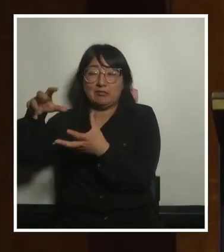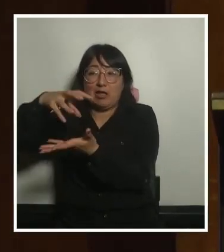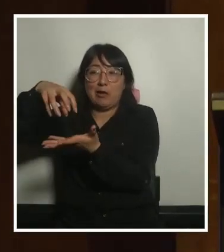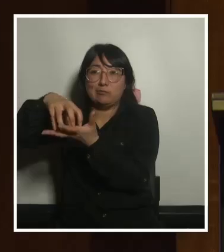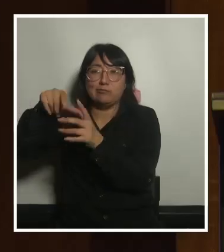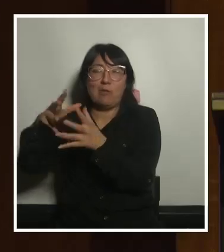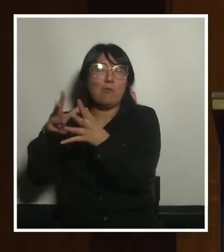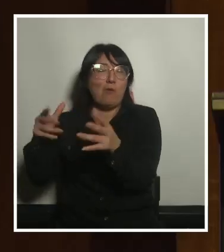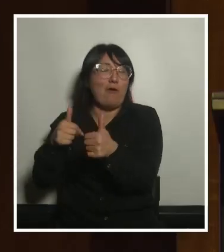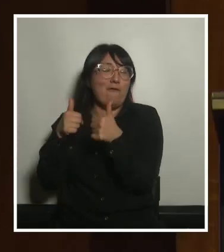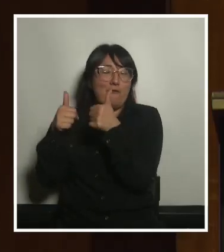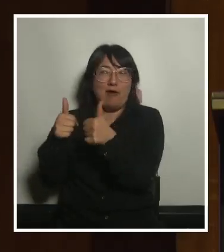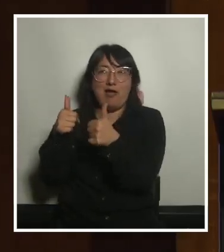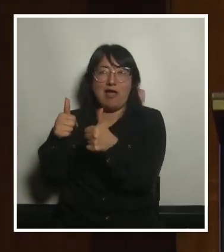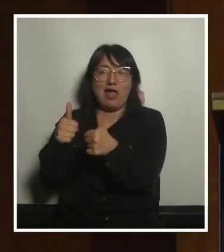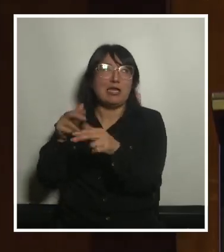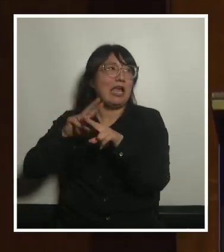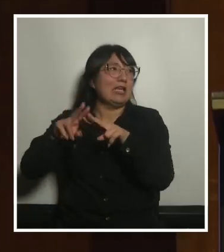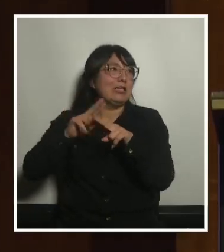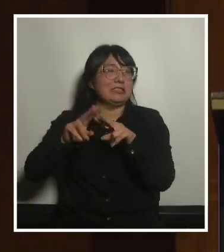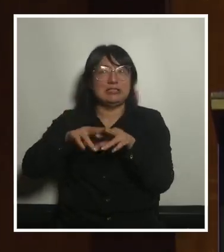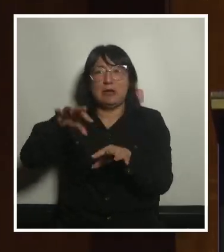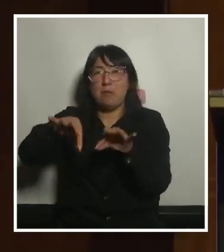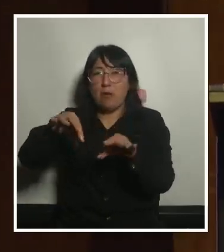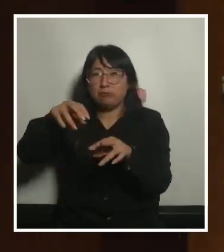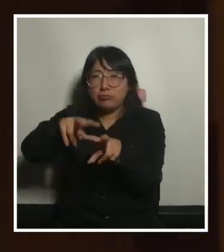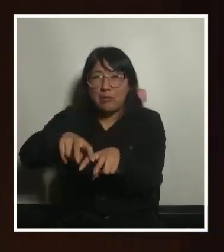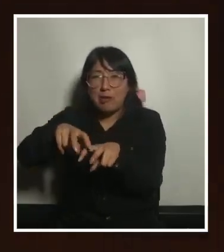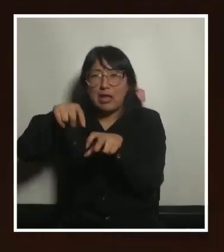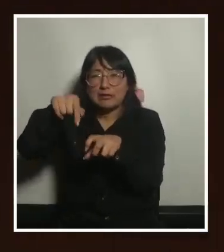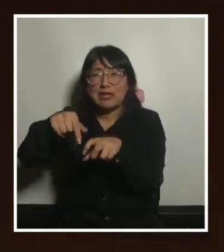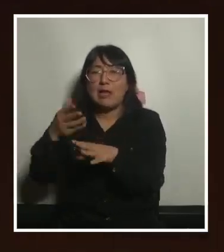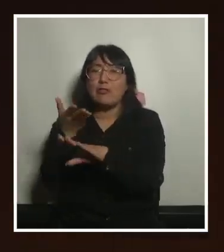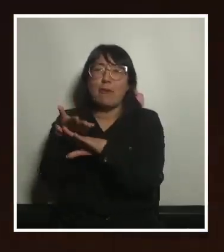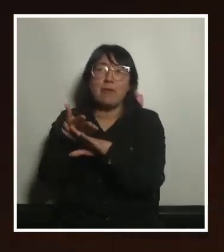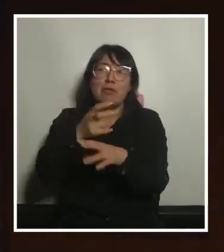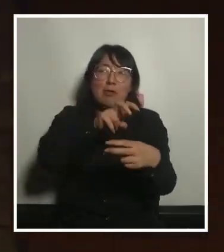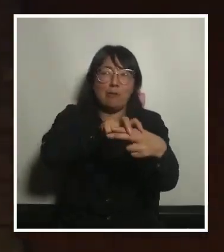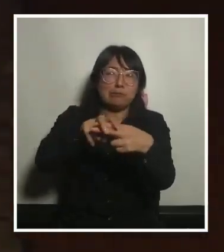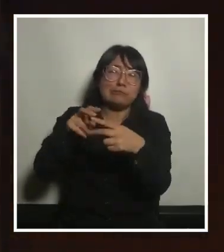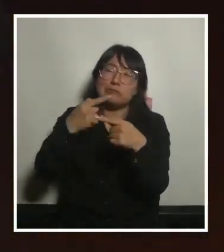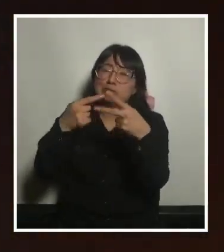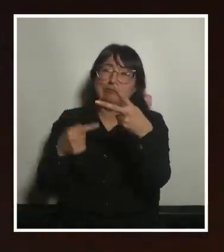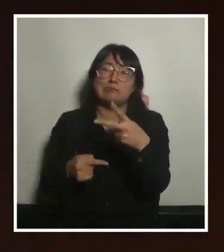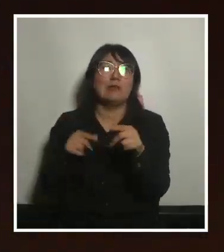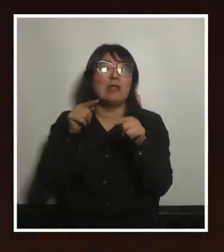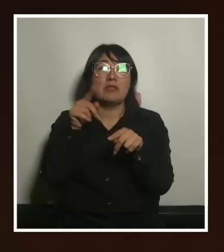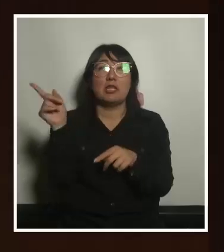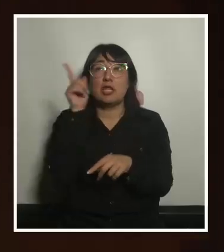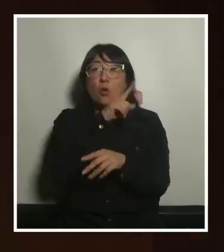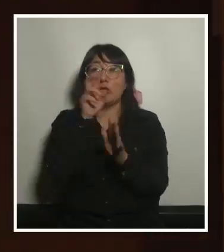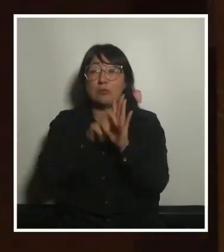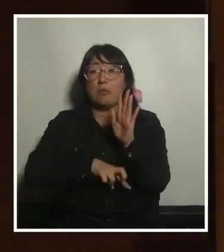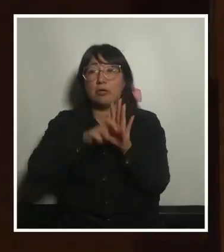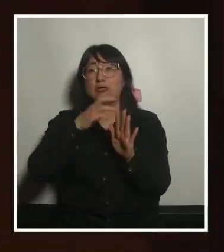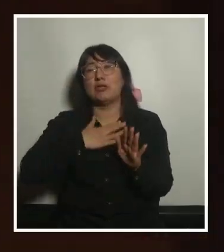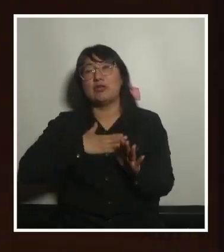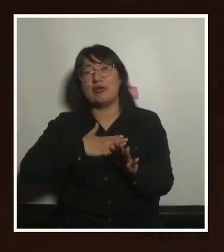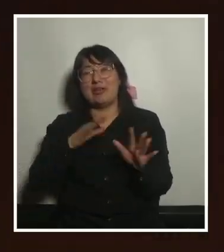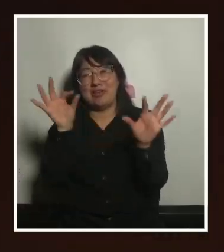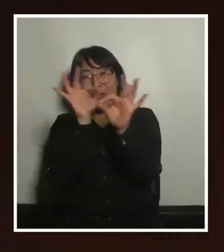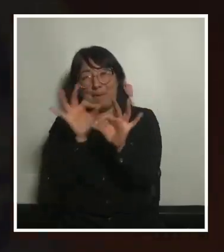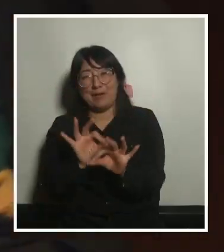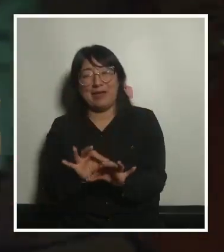que fue buenísima haciendo un toldo plantando construyendo bancos etcétera y este es el último proyecto que quería explicar